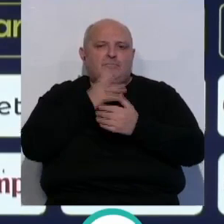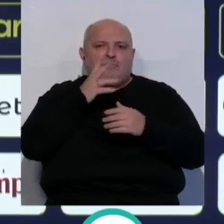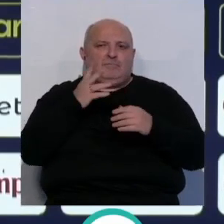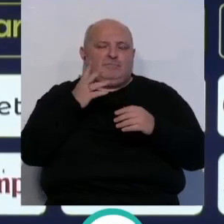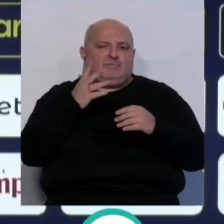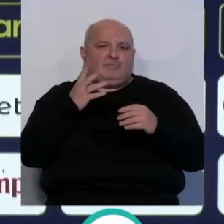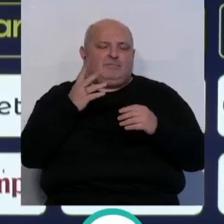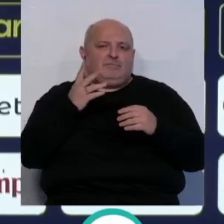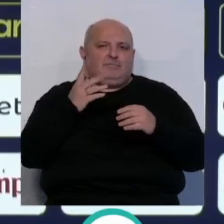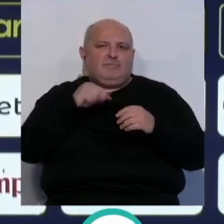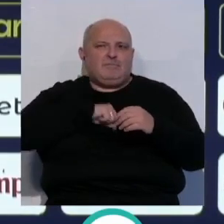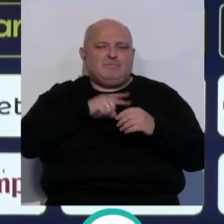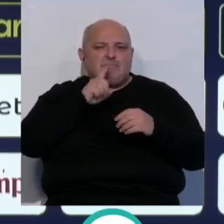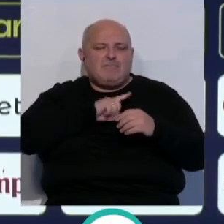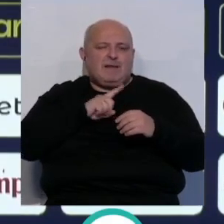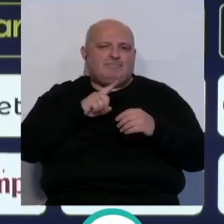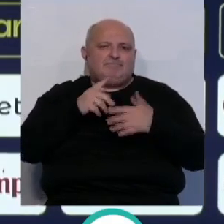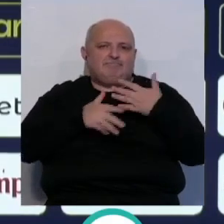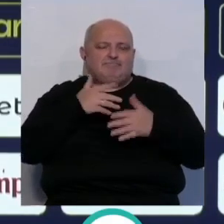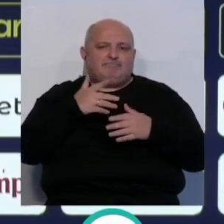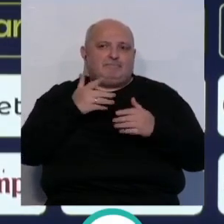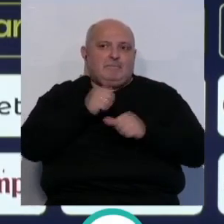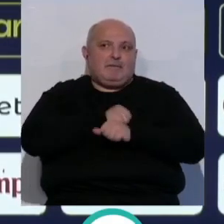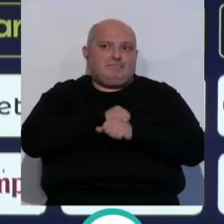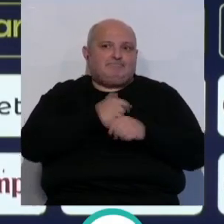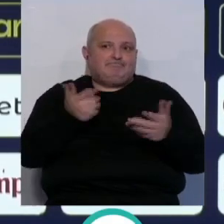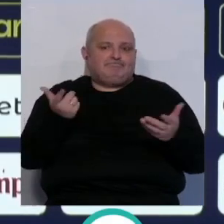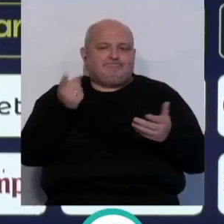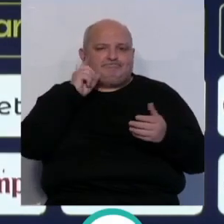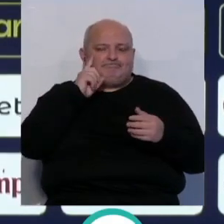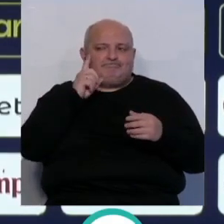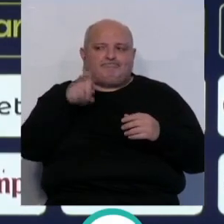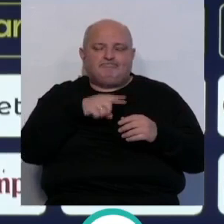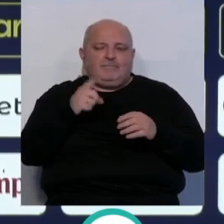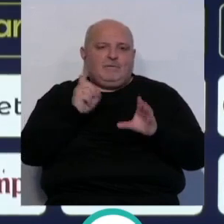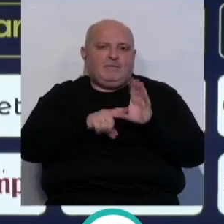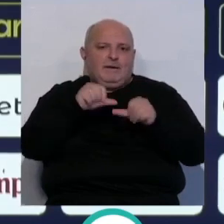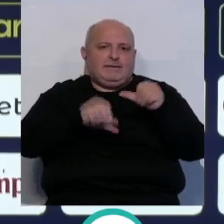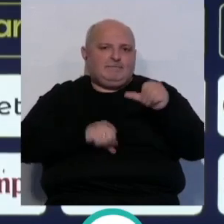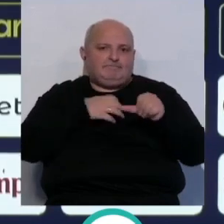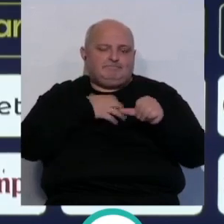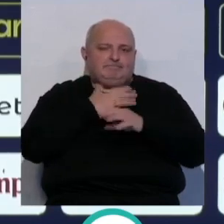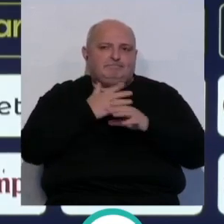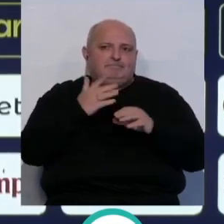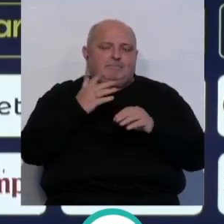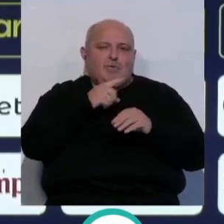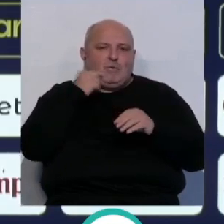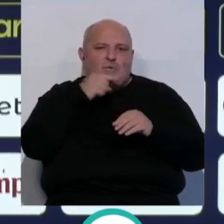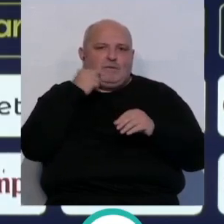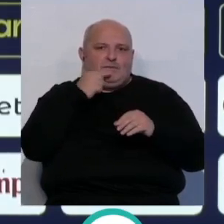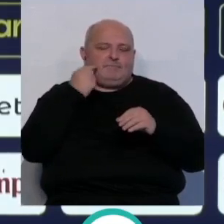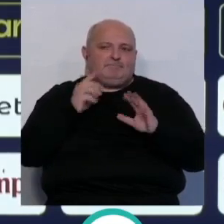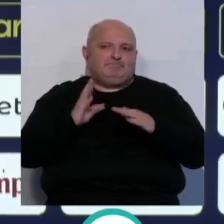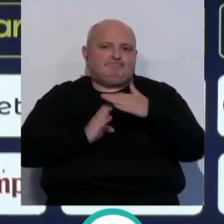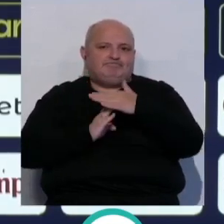los partidos cortos, ha vuelto a sentir una molestia en la rodilla y estamos un poco expectantes por lo que no va a entrar en la lista de convocados. Está con dolor en la rodilla, entonces